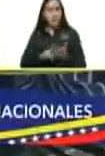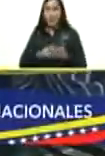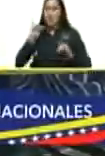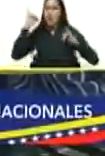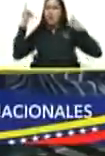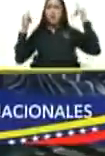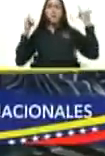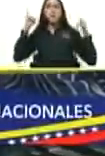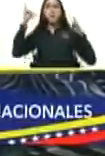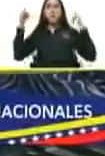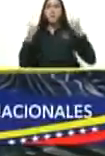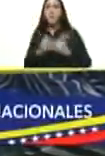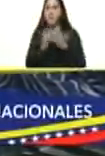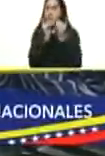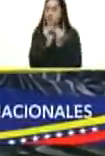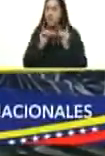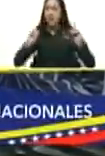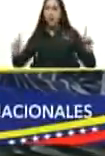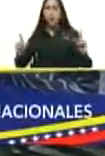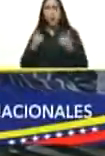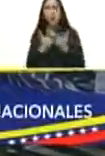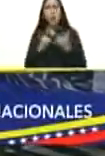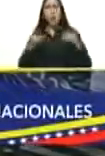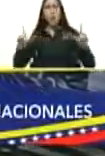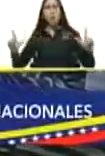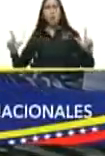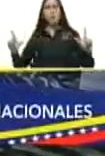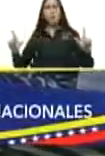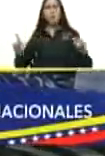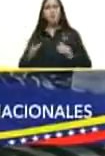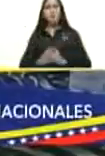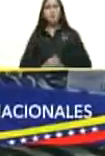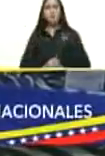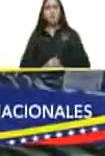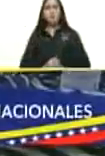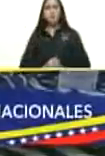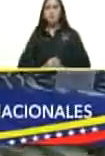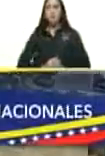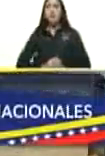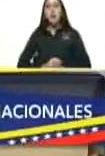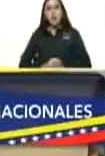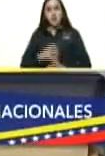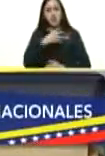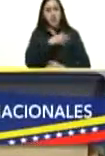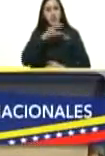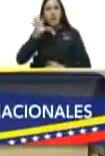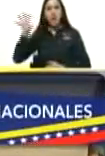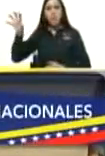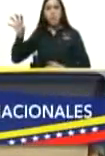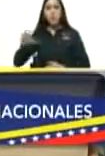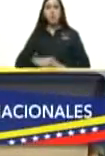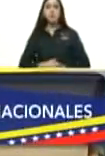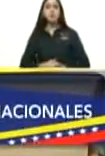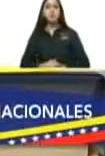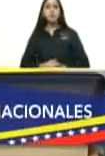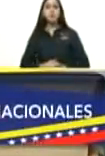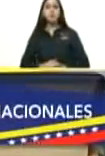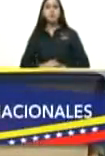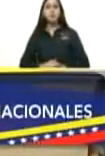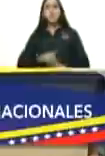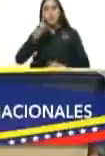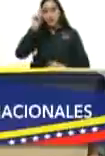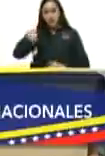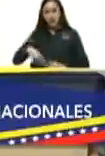de la democracia, de las libertades, de la república. de la república y la